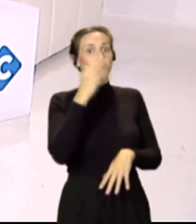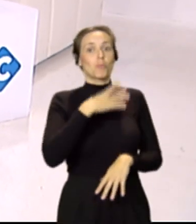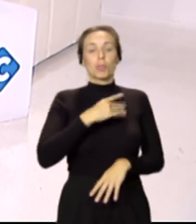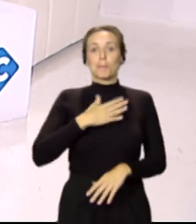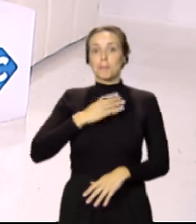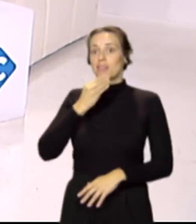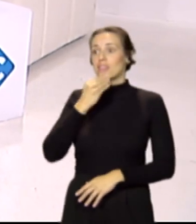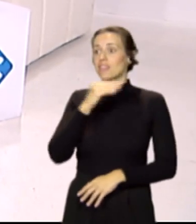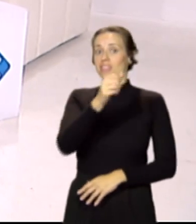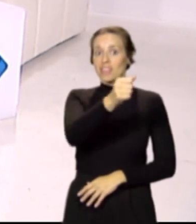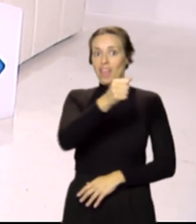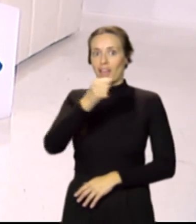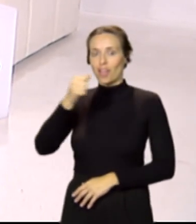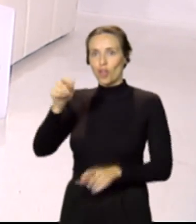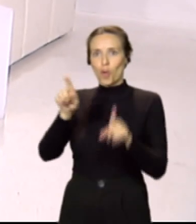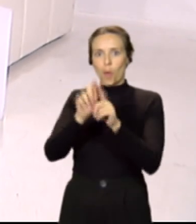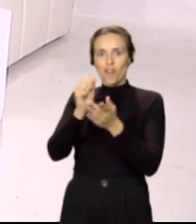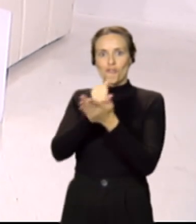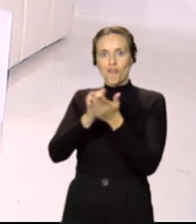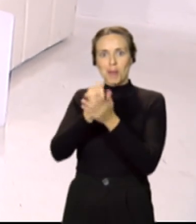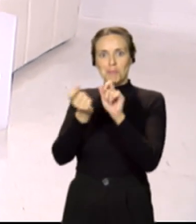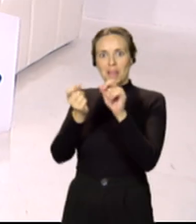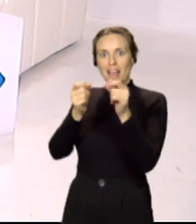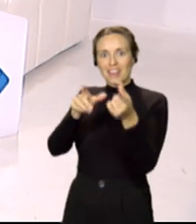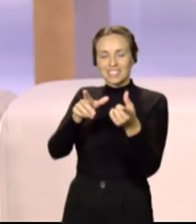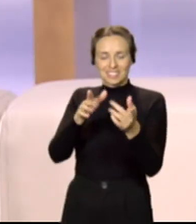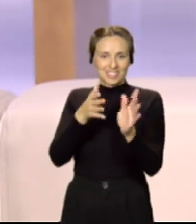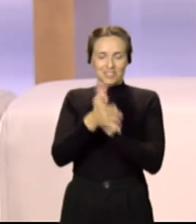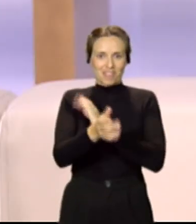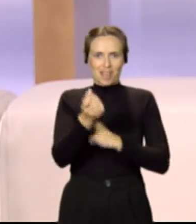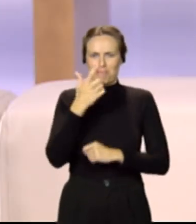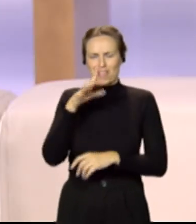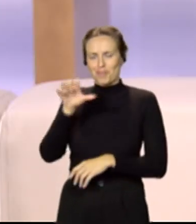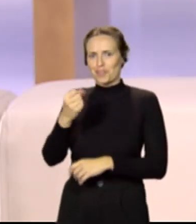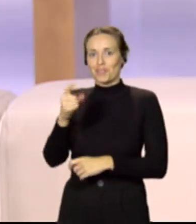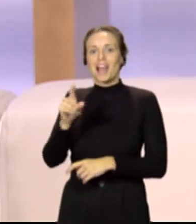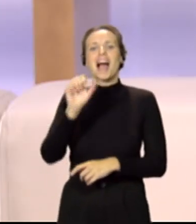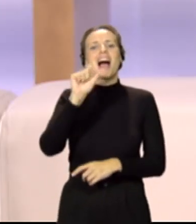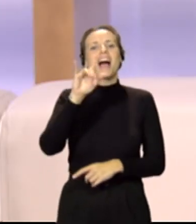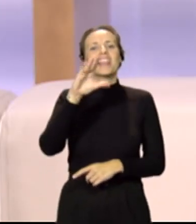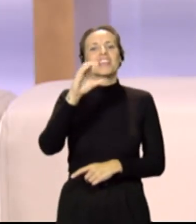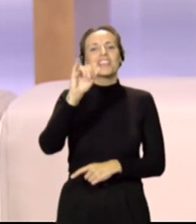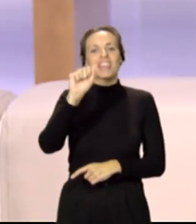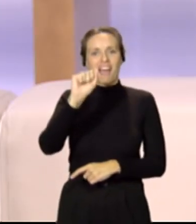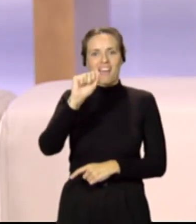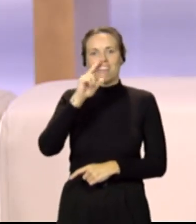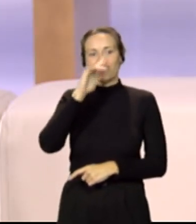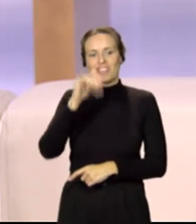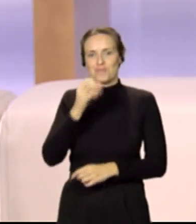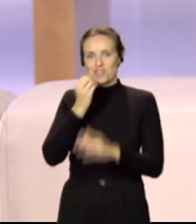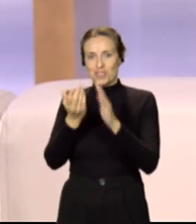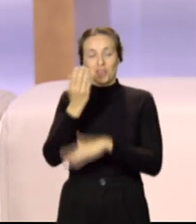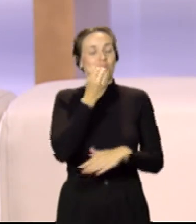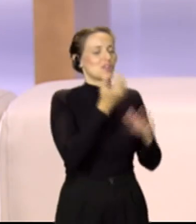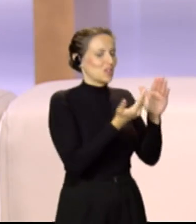o nuestra despensa casi que en un botiquín, Sustituir la farmacia por lo que tenemos en casa, Alicia Hernández. Muy buenos días. Buenos días, Marta.